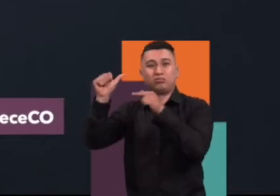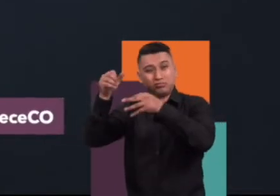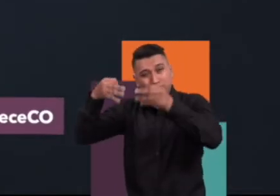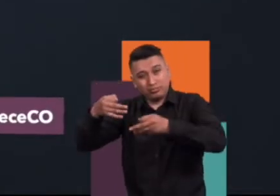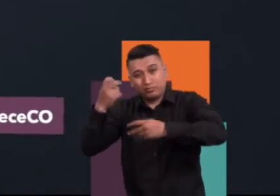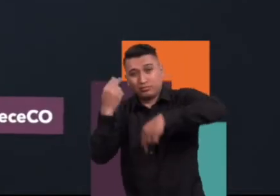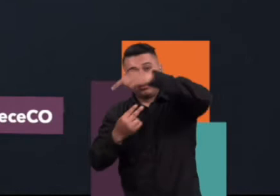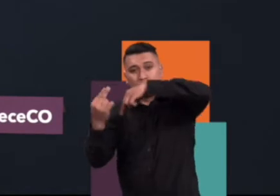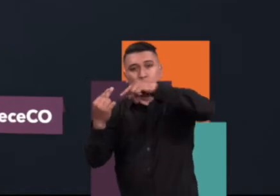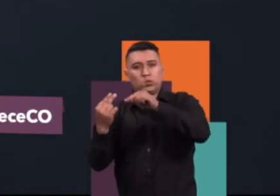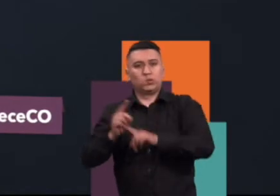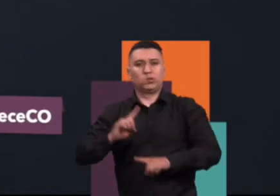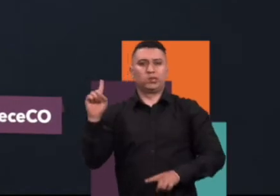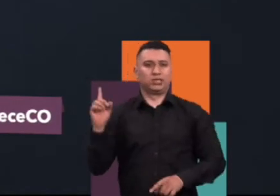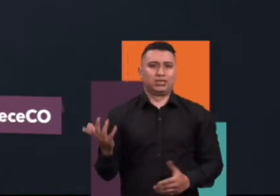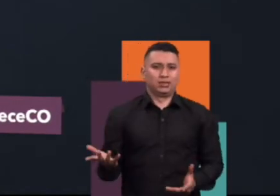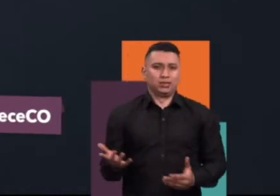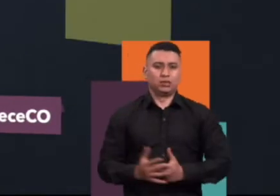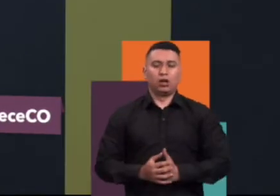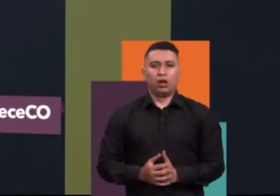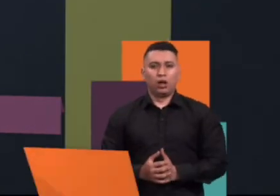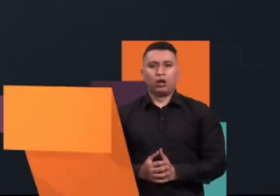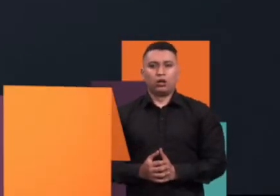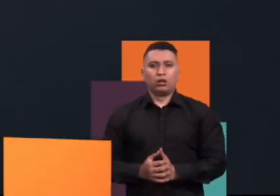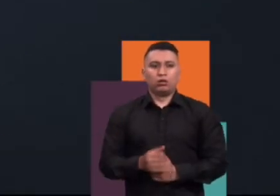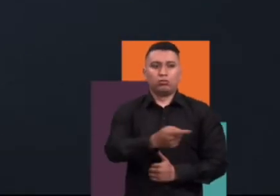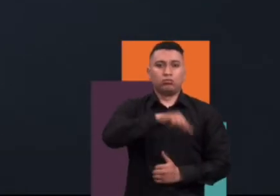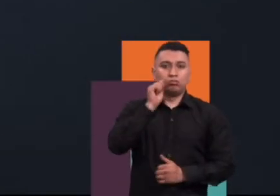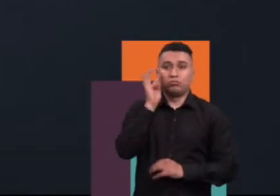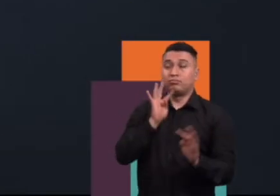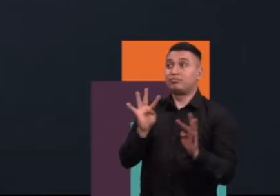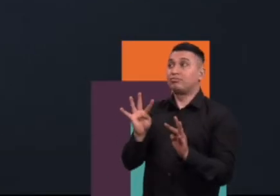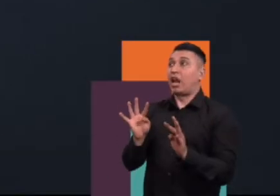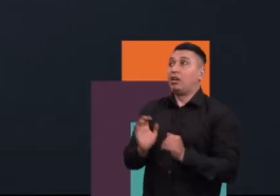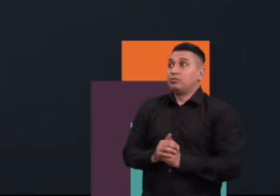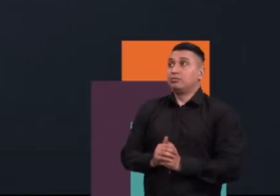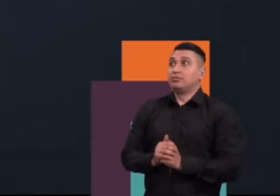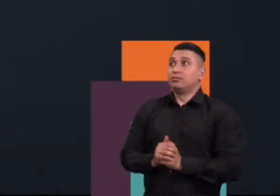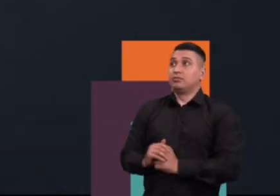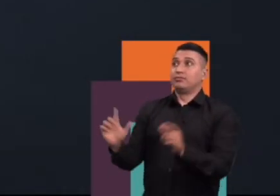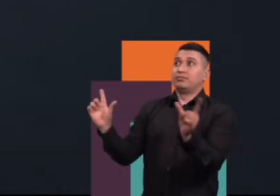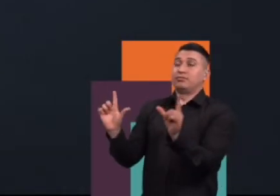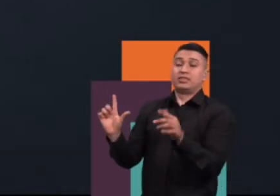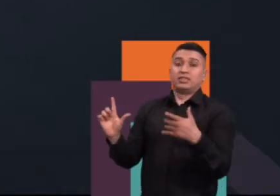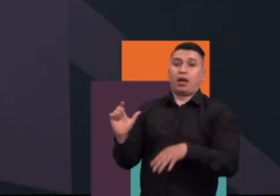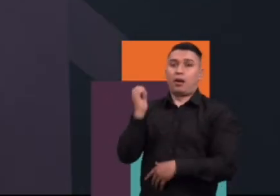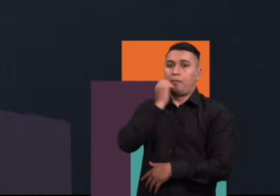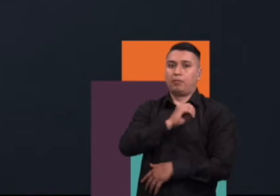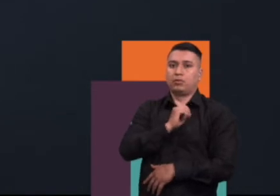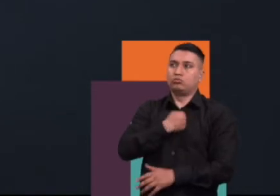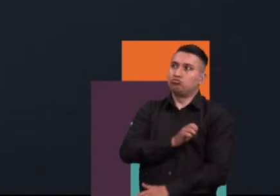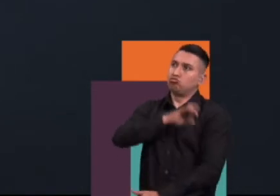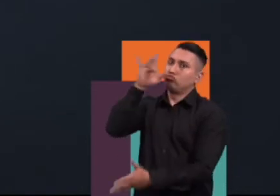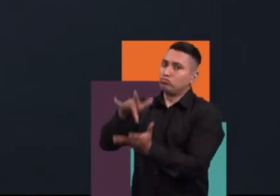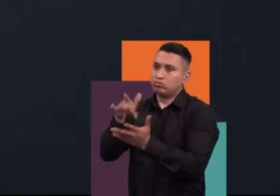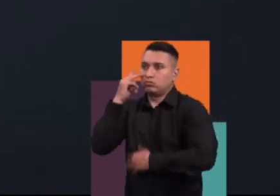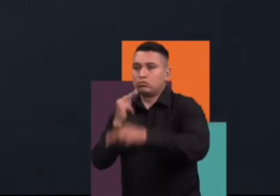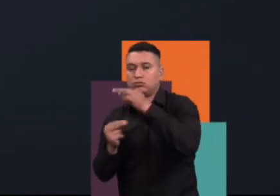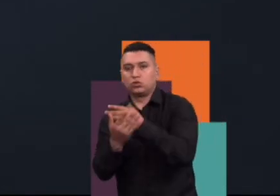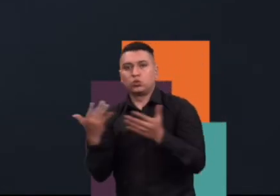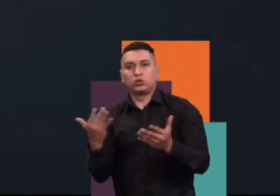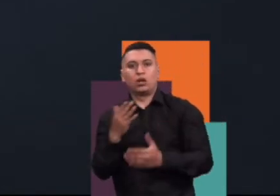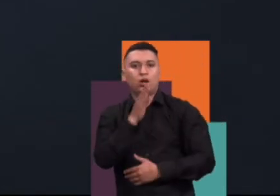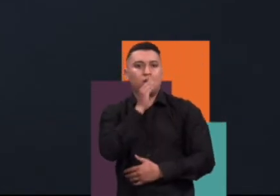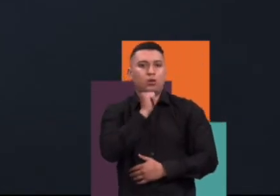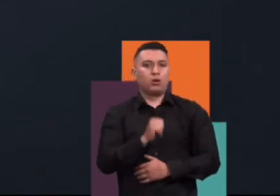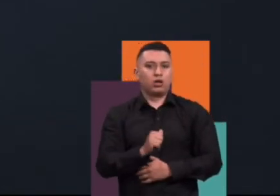los riesgos, mantenerse a buena distancia de la pantalla y estar en la observación pasiva de las aventuras